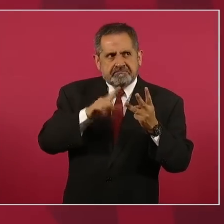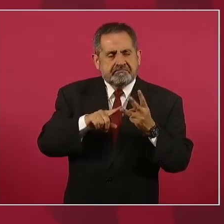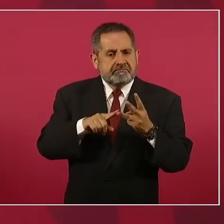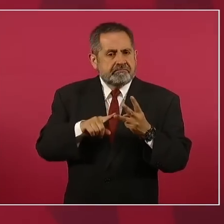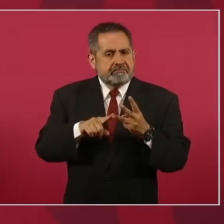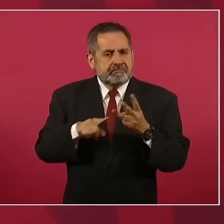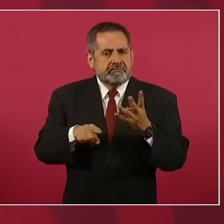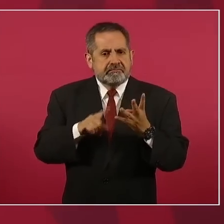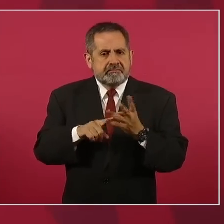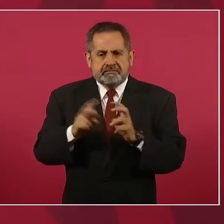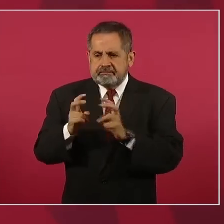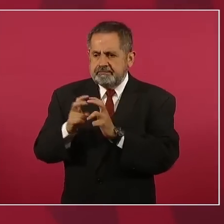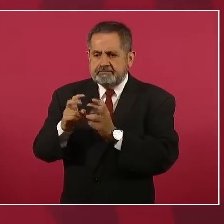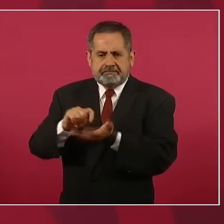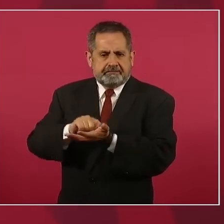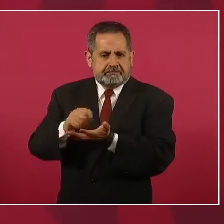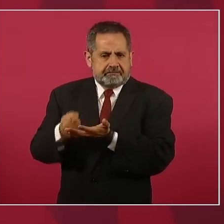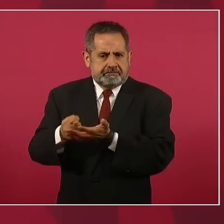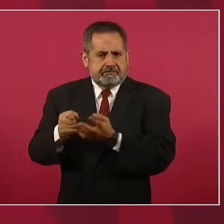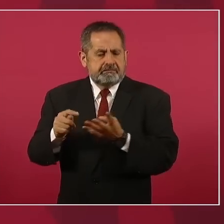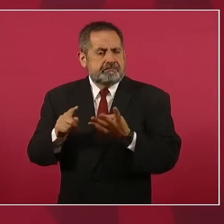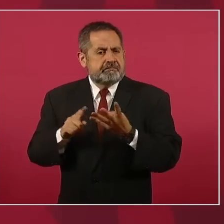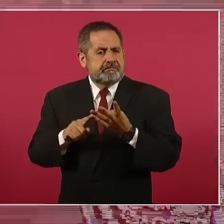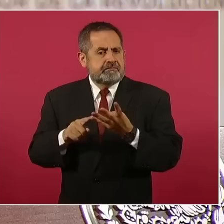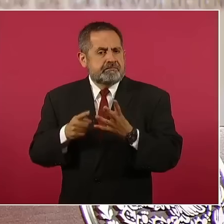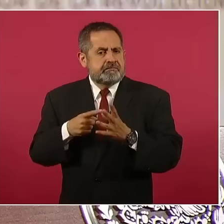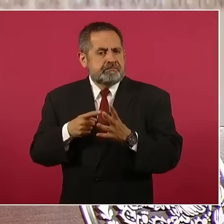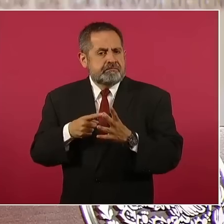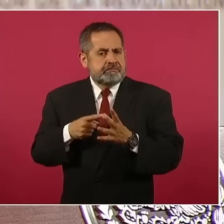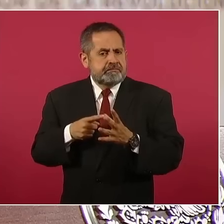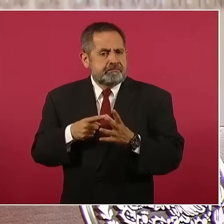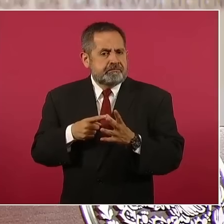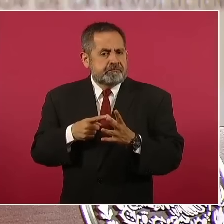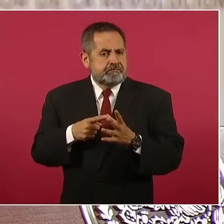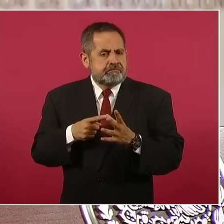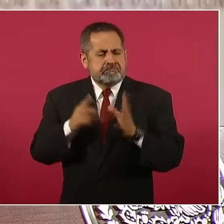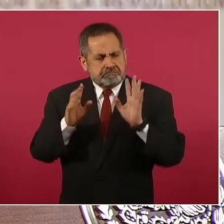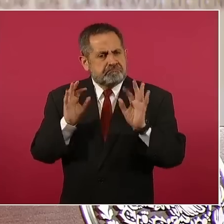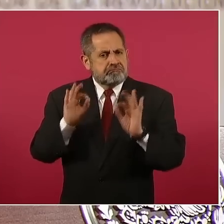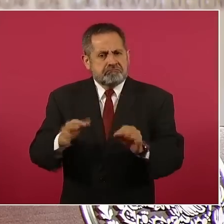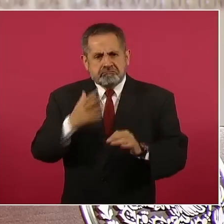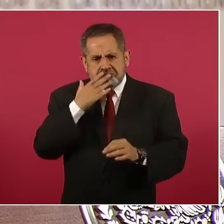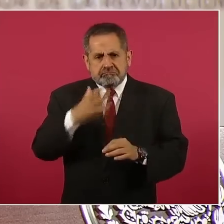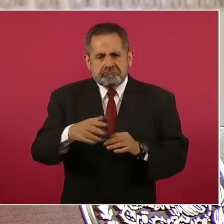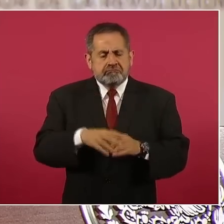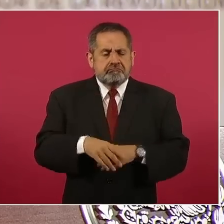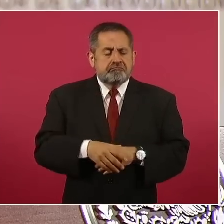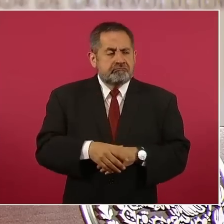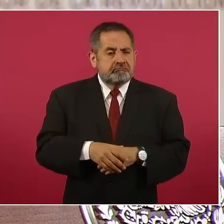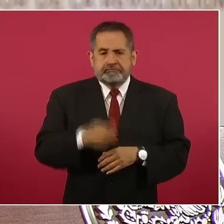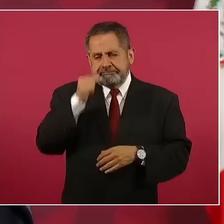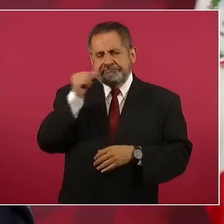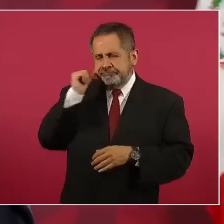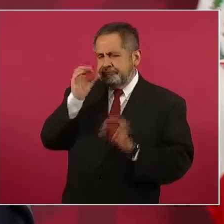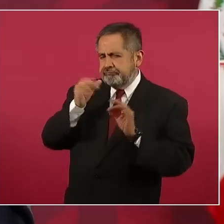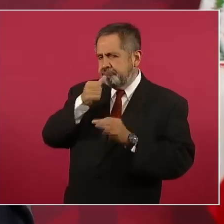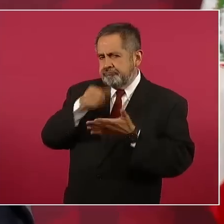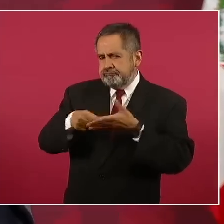en Tamaulipas, en en efecto en el comunicado de ayer